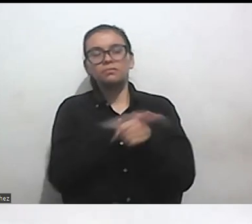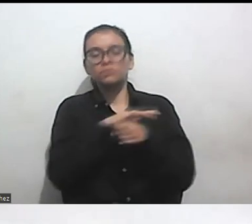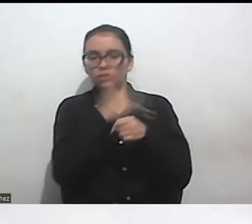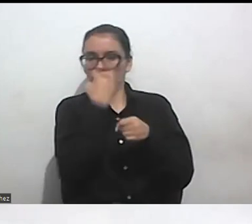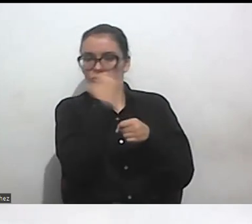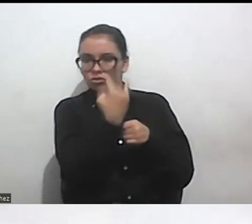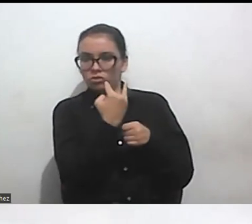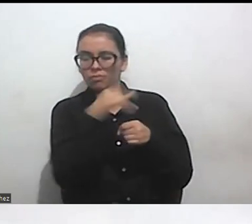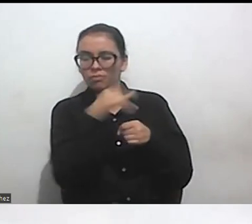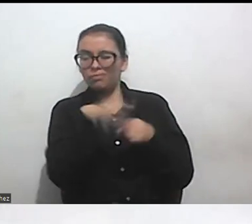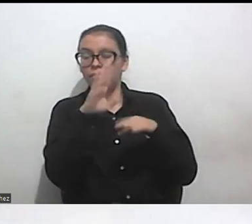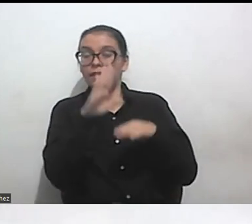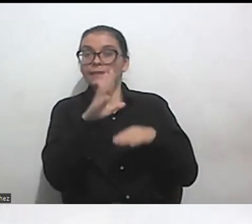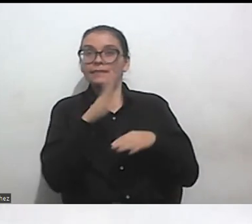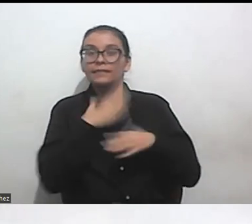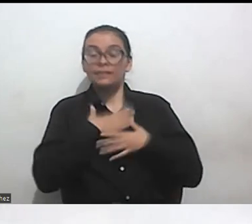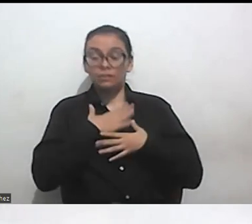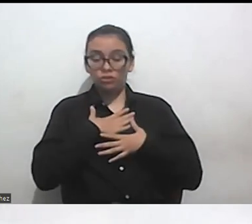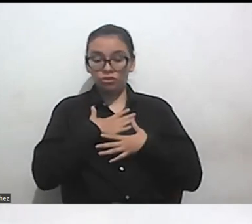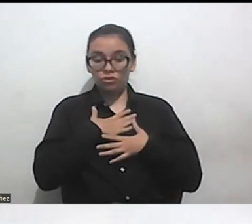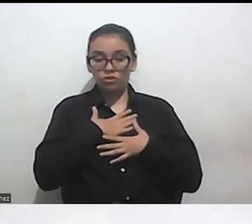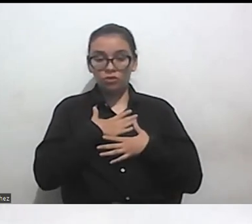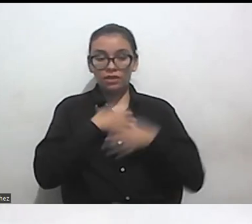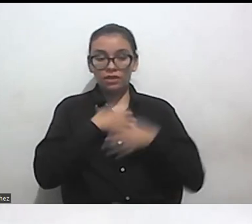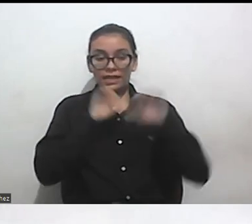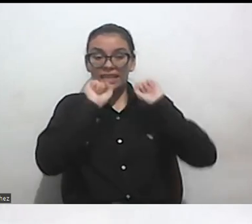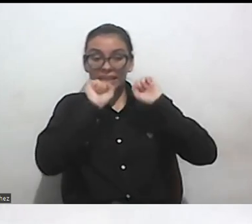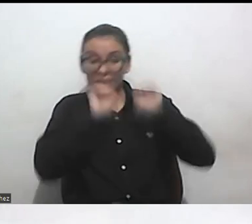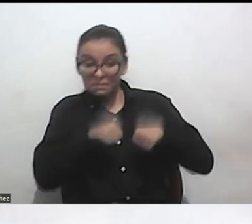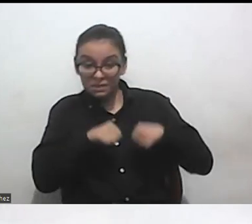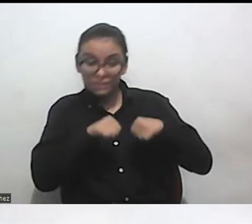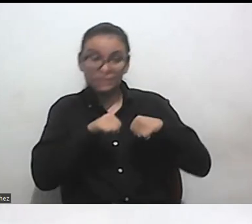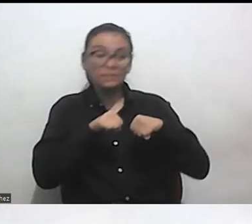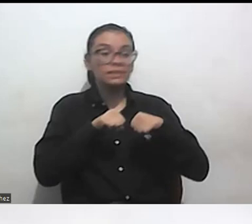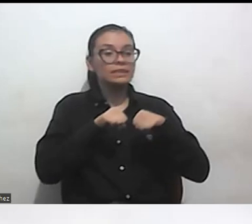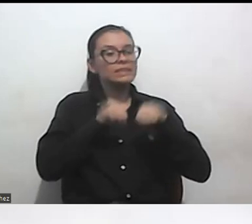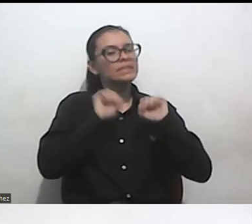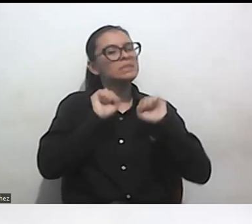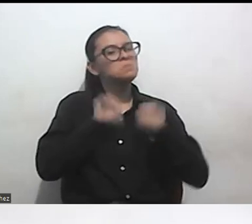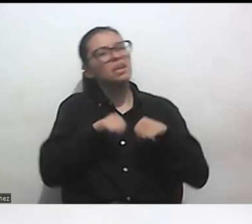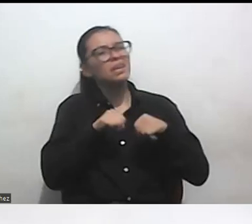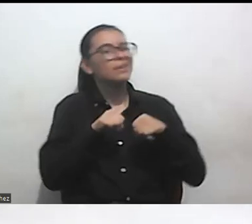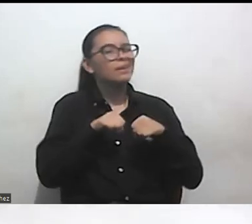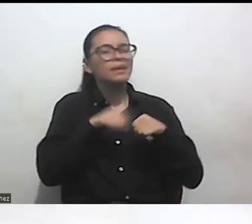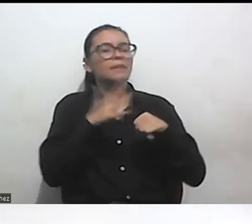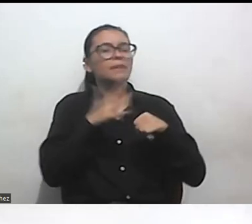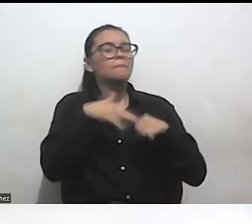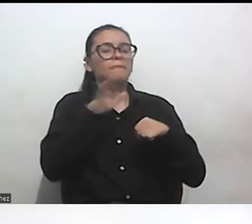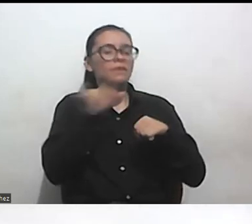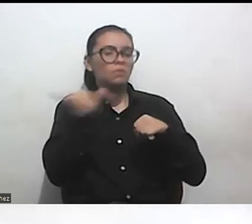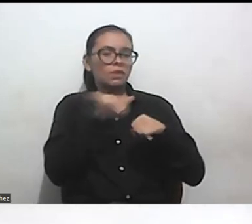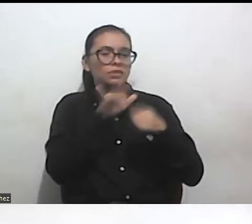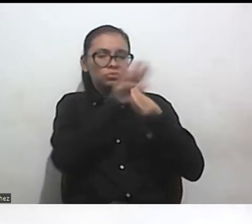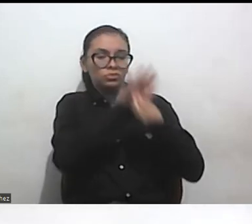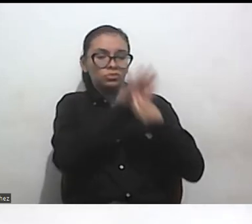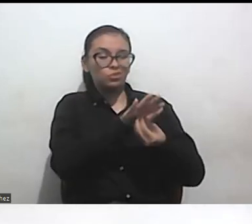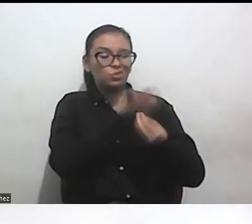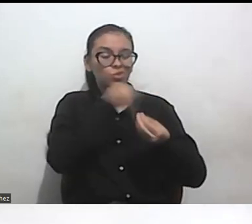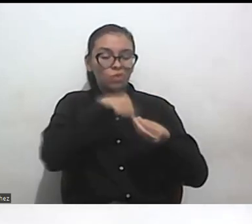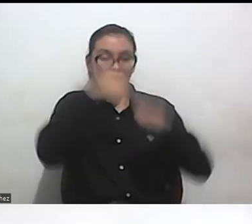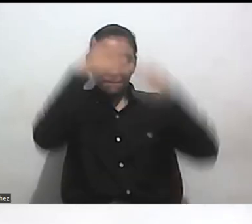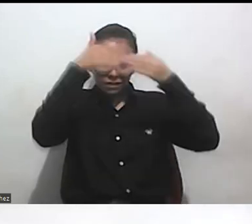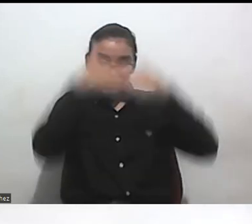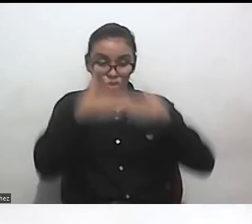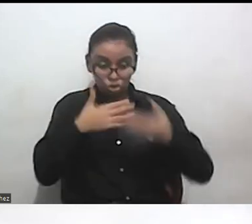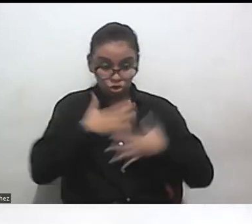lamentablemente siento que el capacitismo también es una una cosa muy interiorizada dentro de la población con discapacidad yo misma